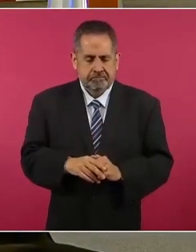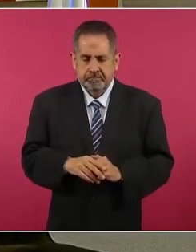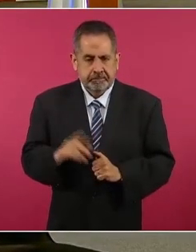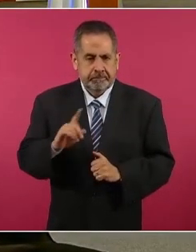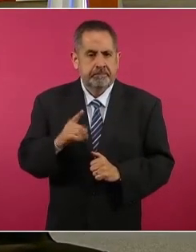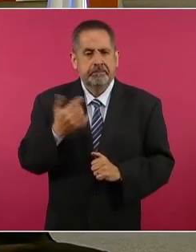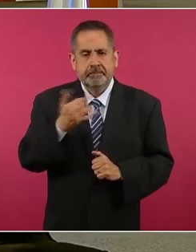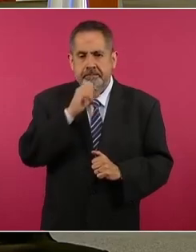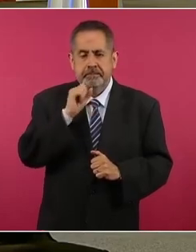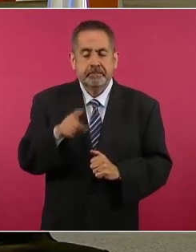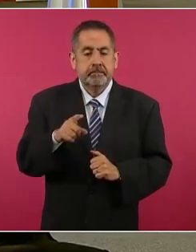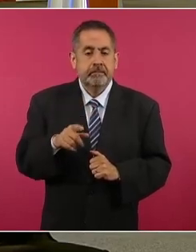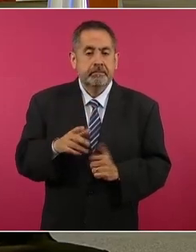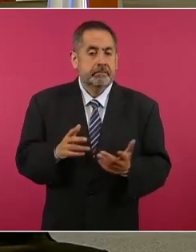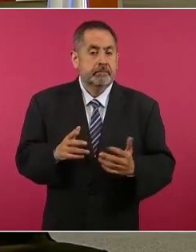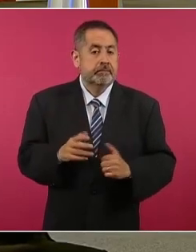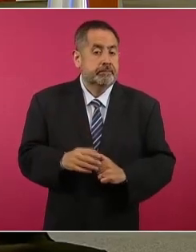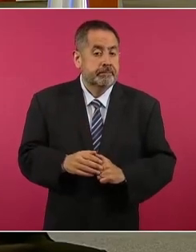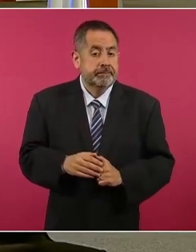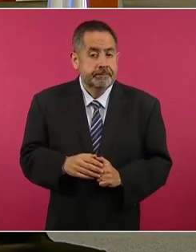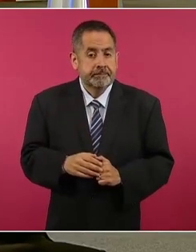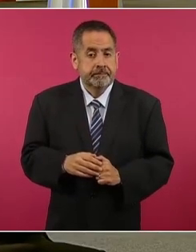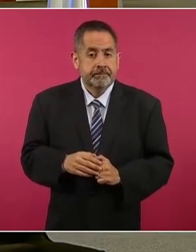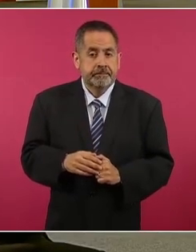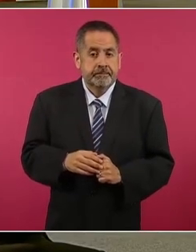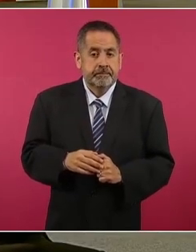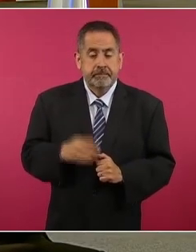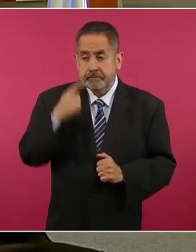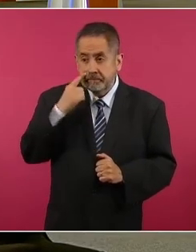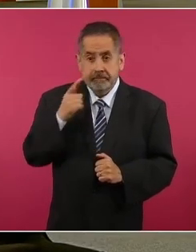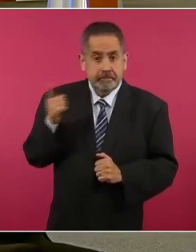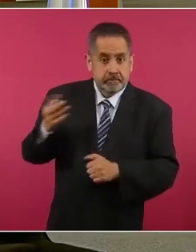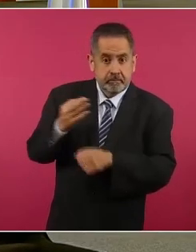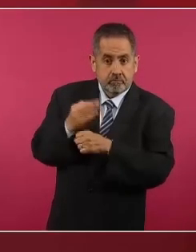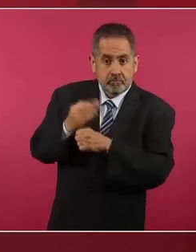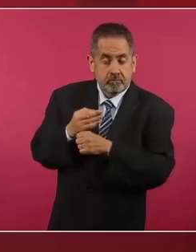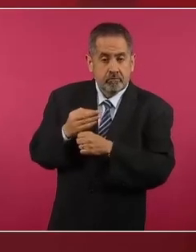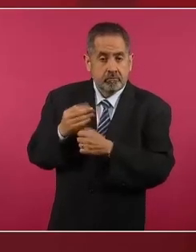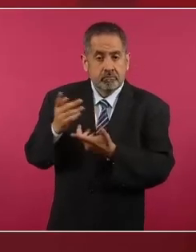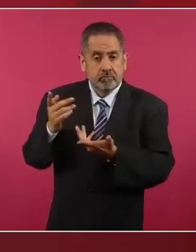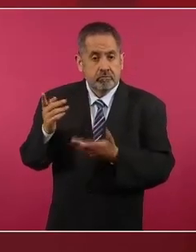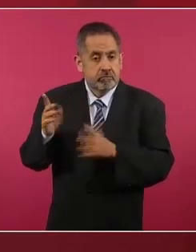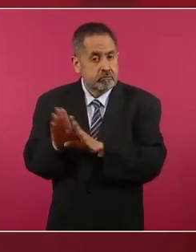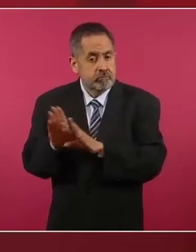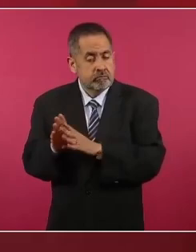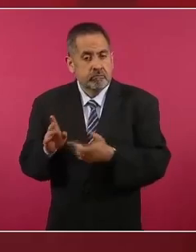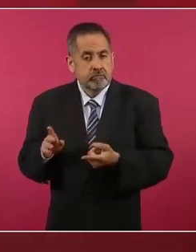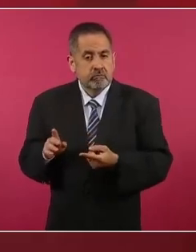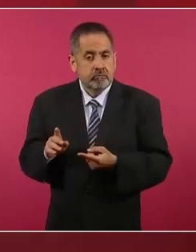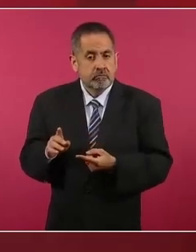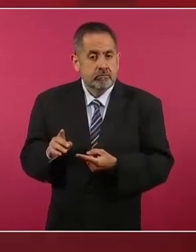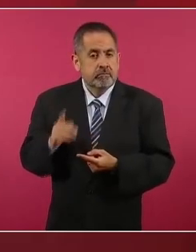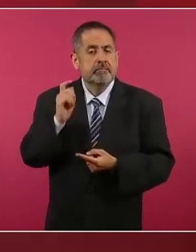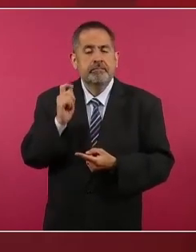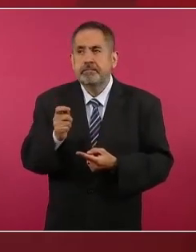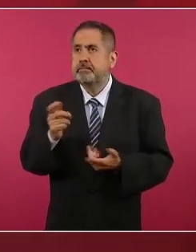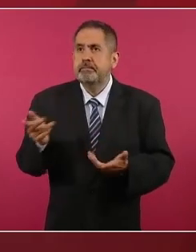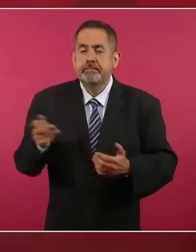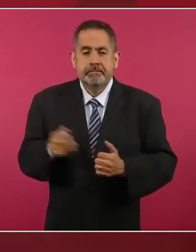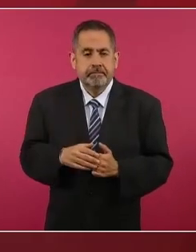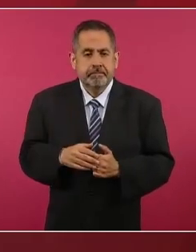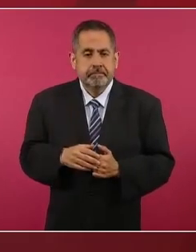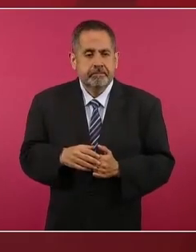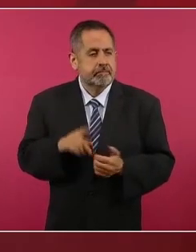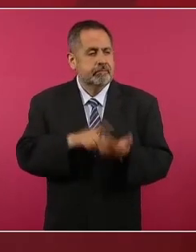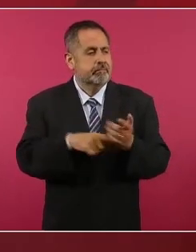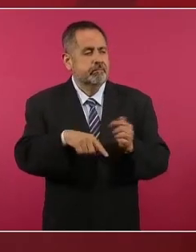y menos cuando está de por medio sólo la